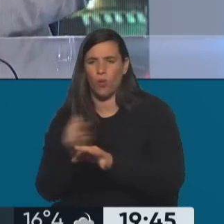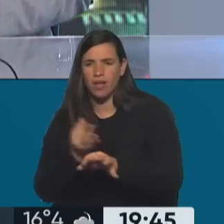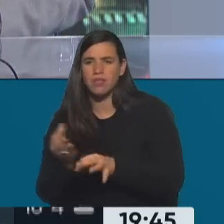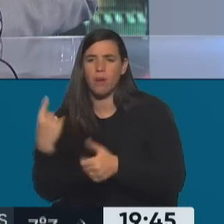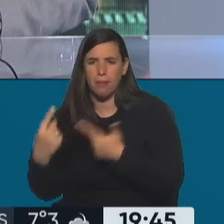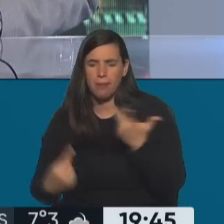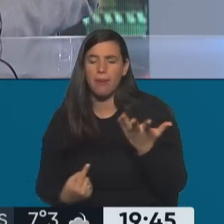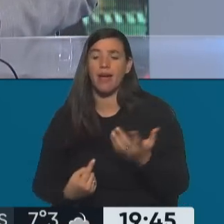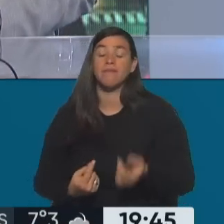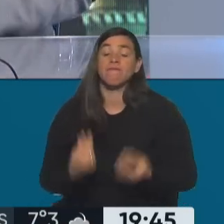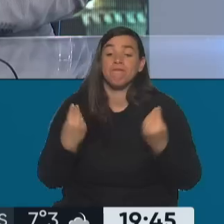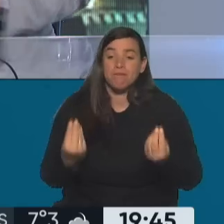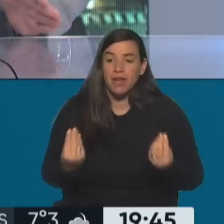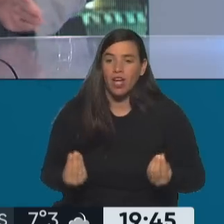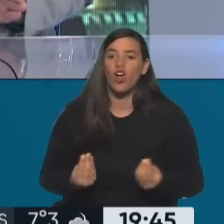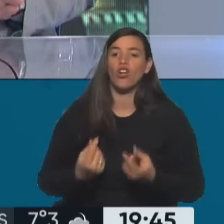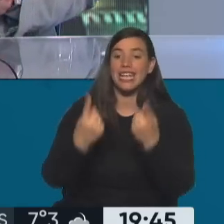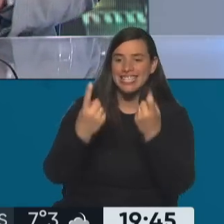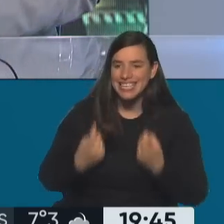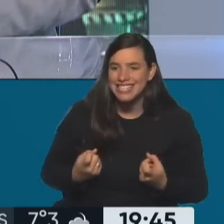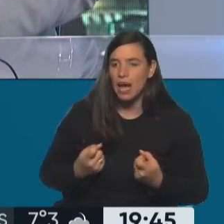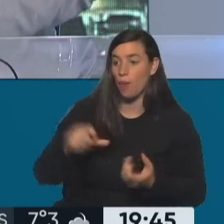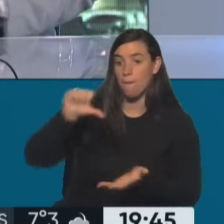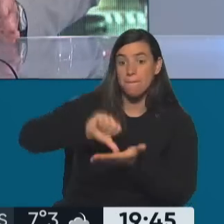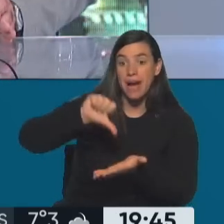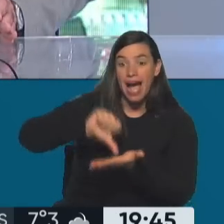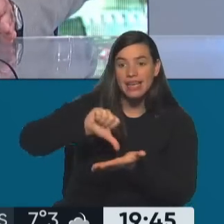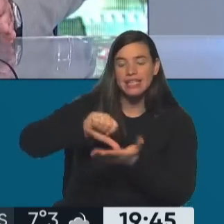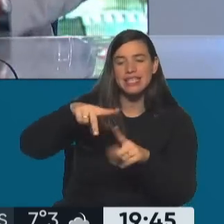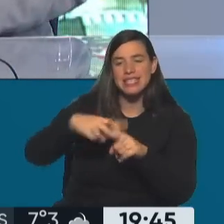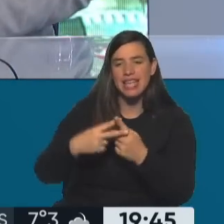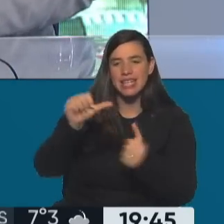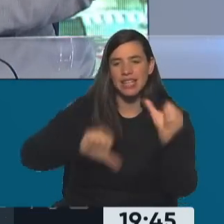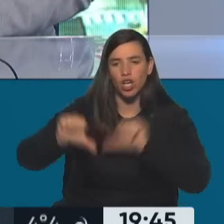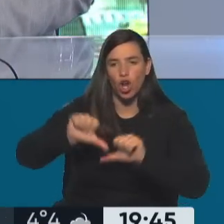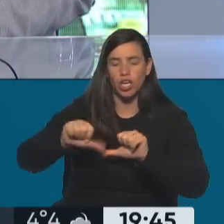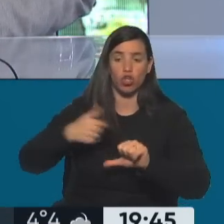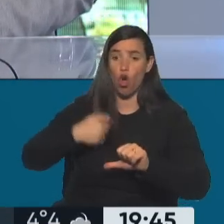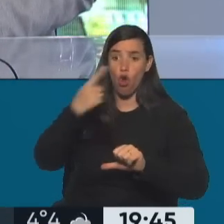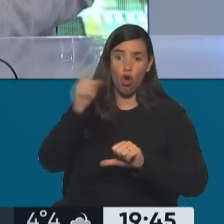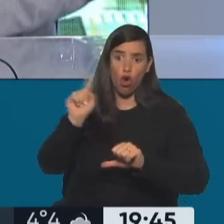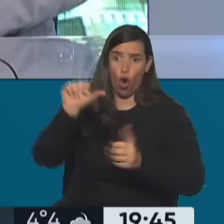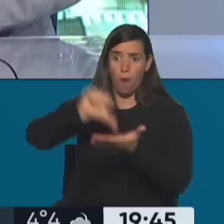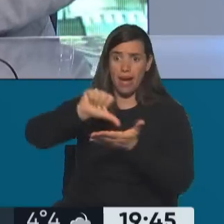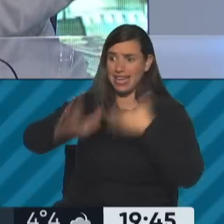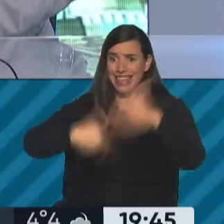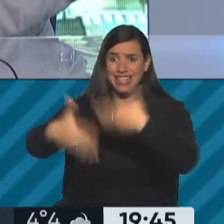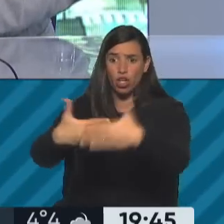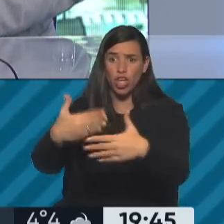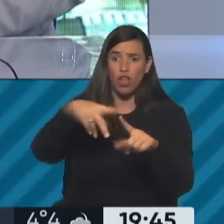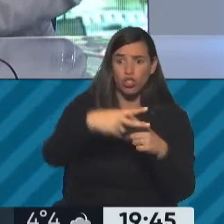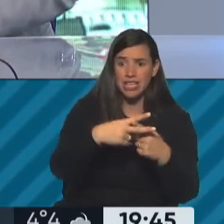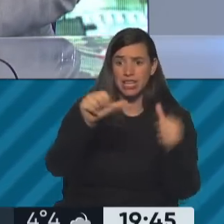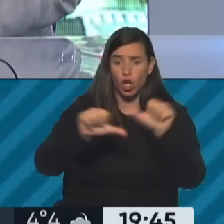de país que necesitan de la Ciencia y Tecnología. Yo no conozco ningún país en el mundo que sea desarrollado sin Ciencia y Tecnología. No conozco ningún país en el mundo que sea solamente